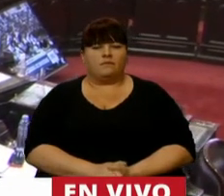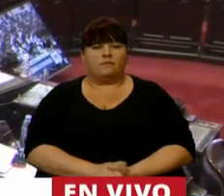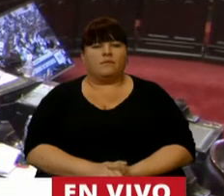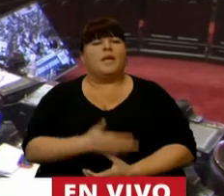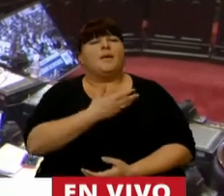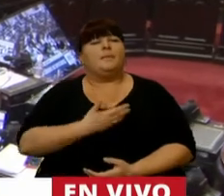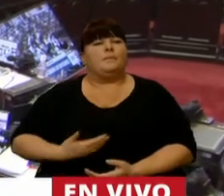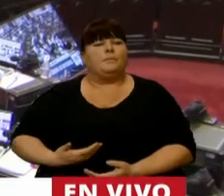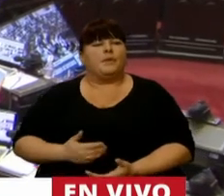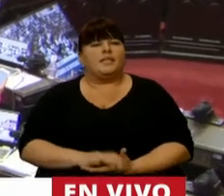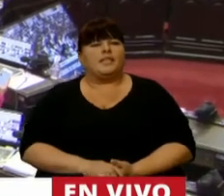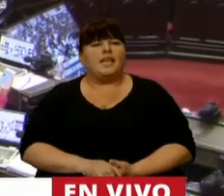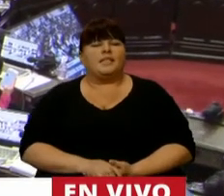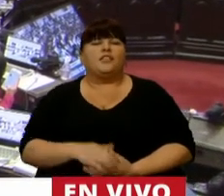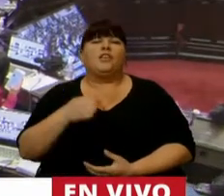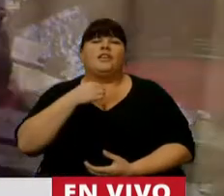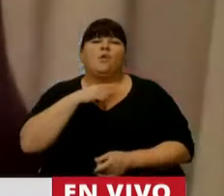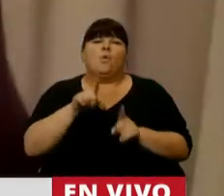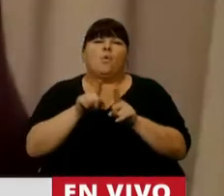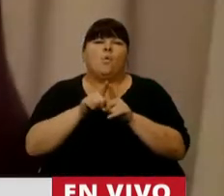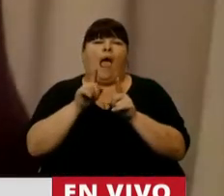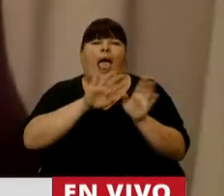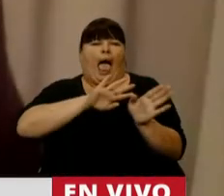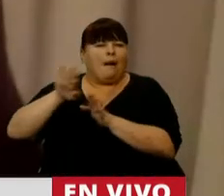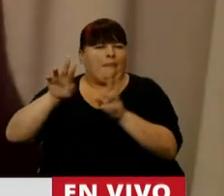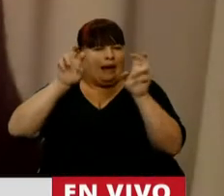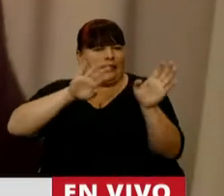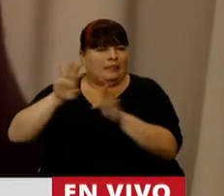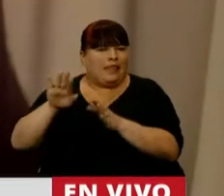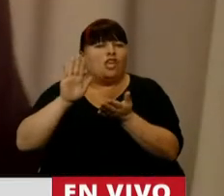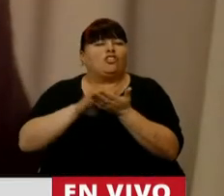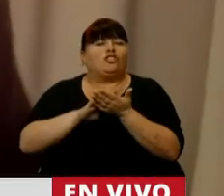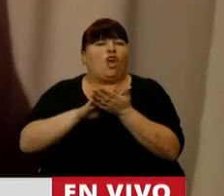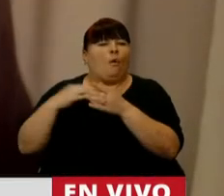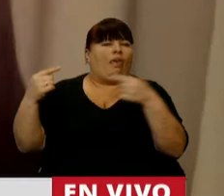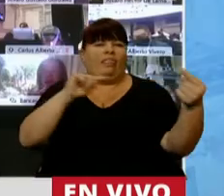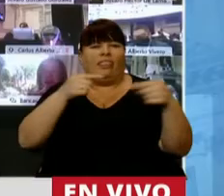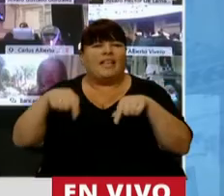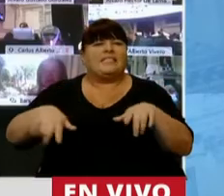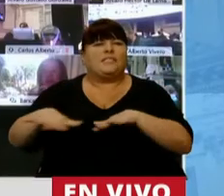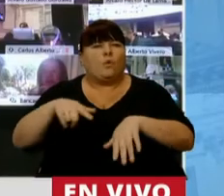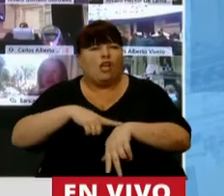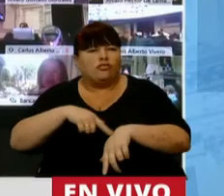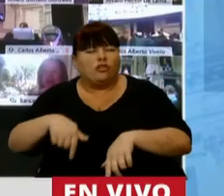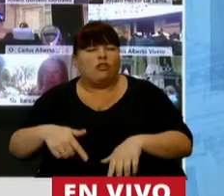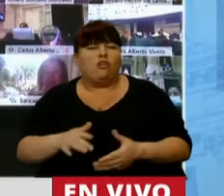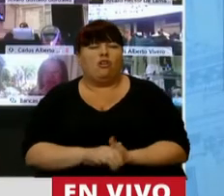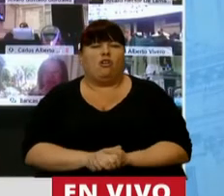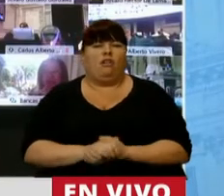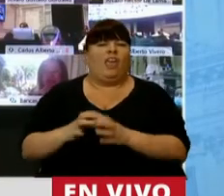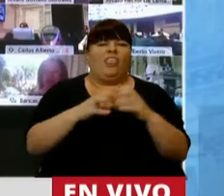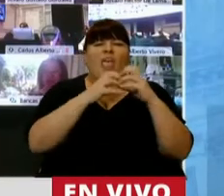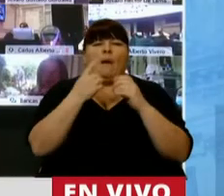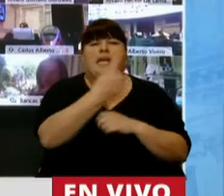Presidente, quiero hacer una suerte de paréntesis en las disputas de coyuntura, en los